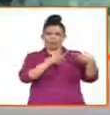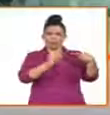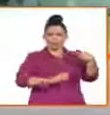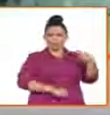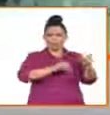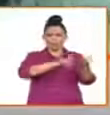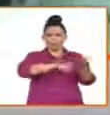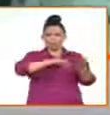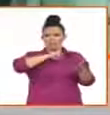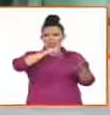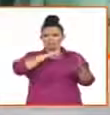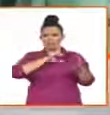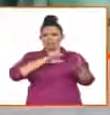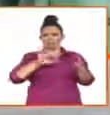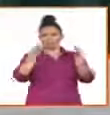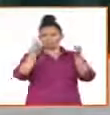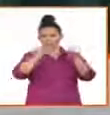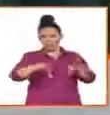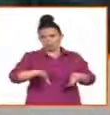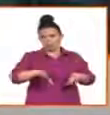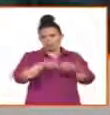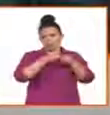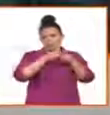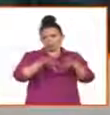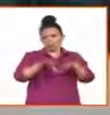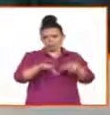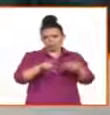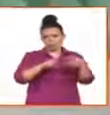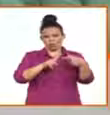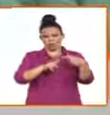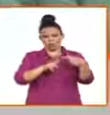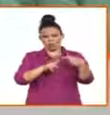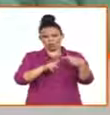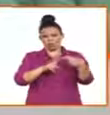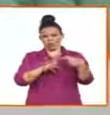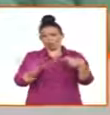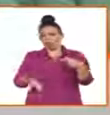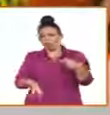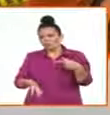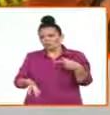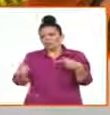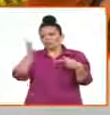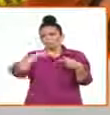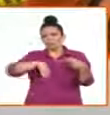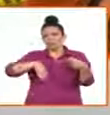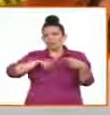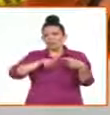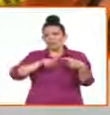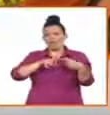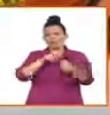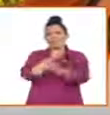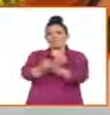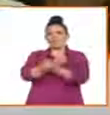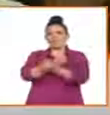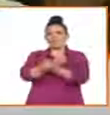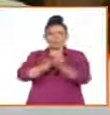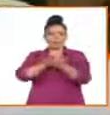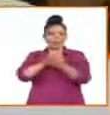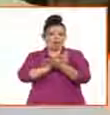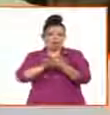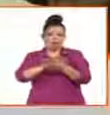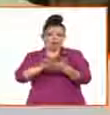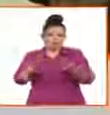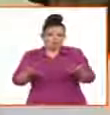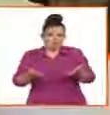la filiación asistida. Aquí no hay un niño o una niña en estado de vulnerabilidad, sino el deseo de, ante la